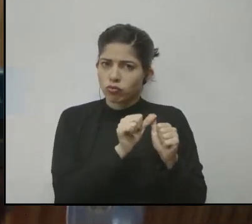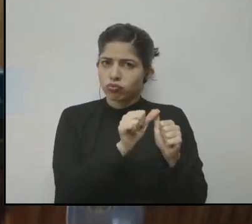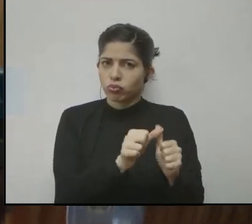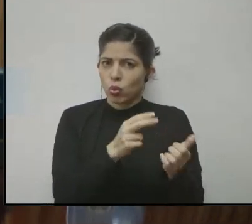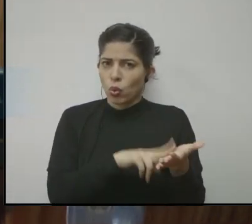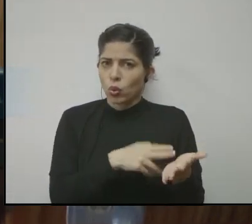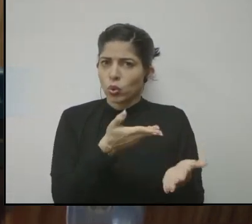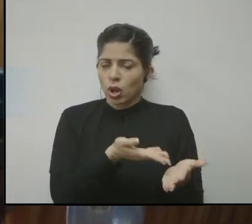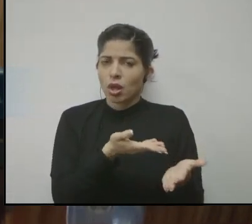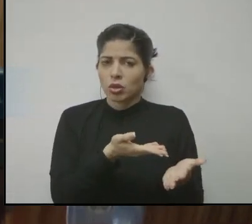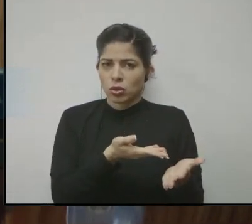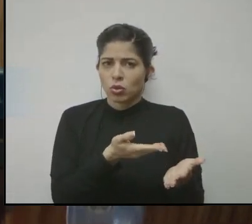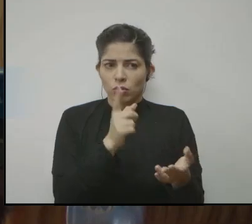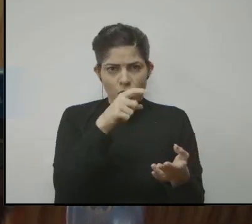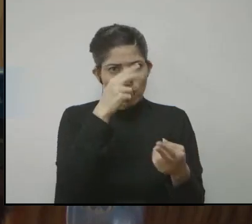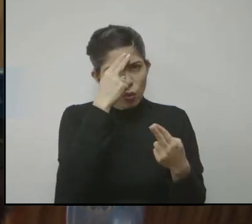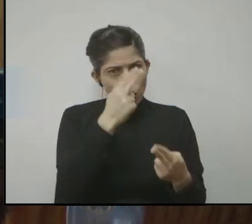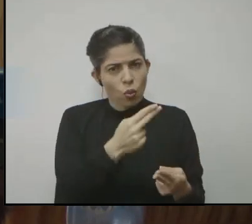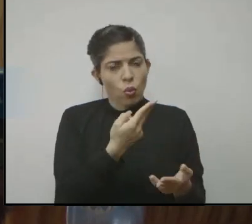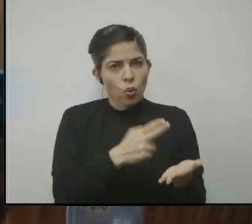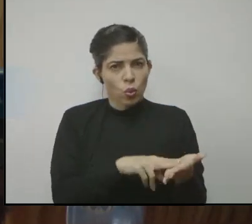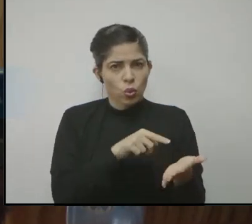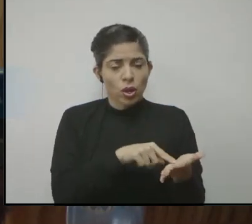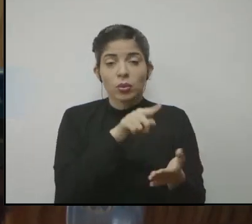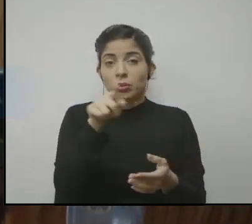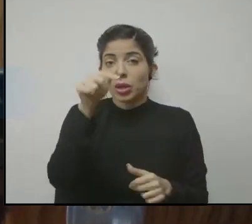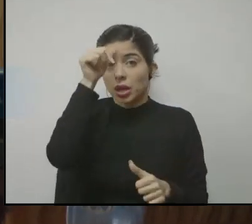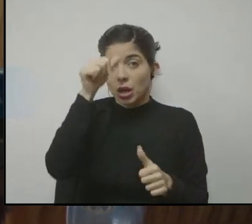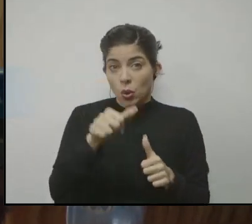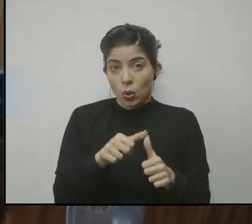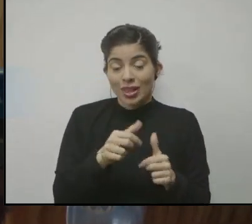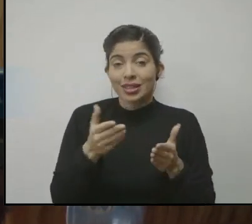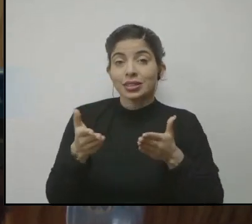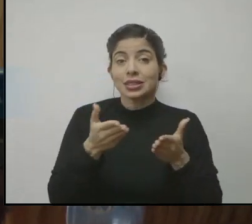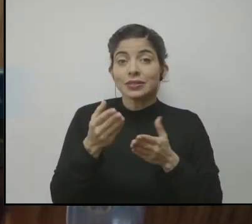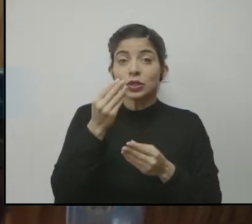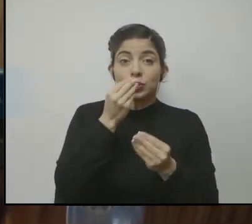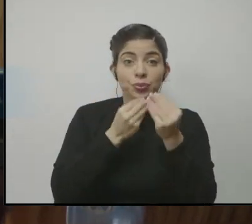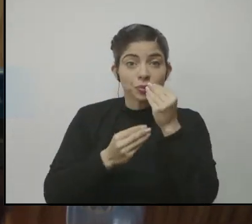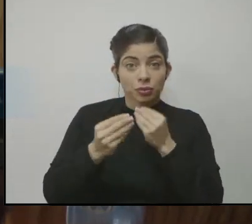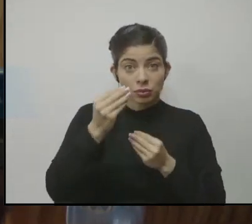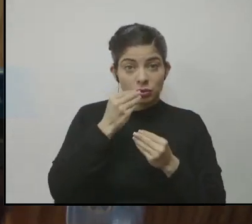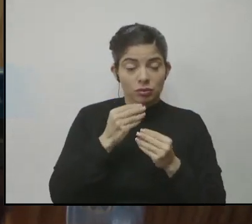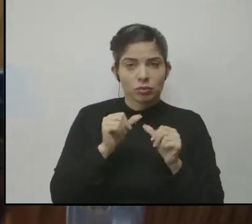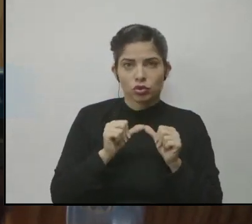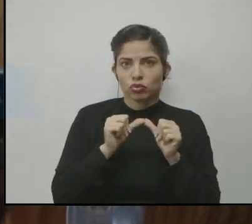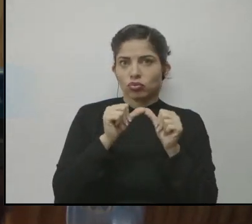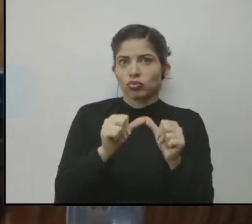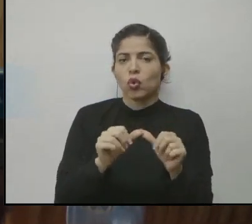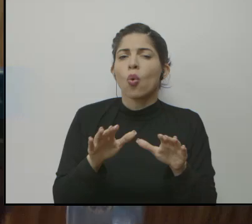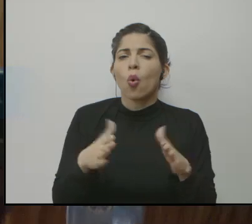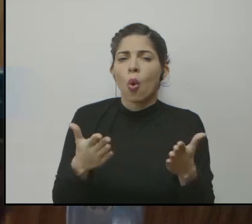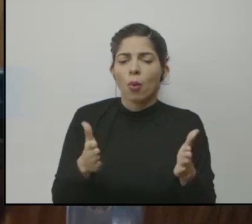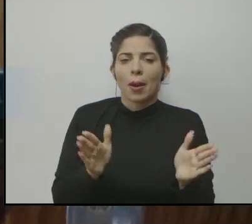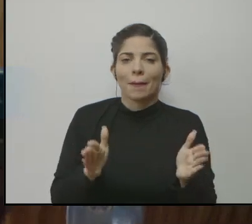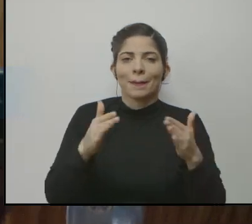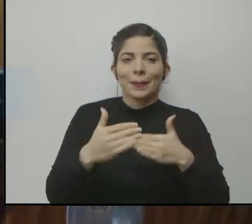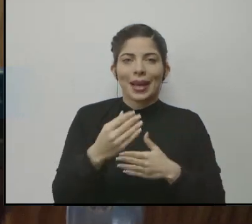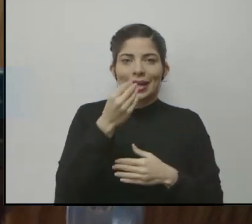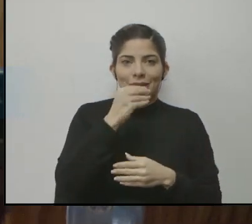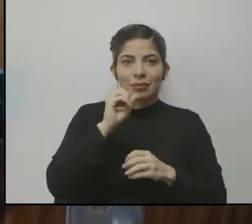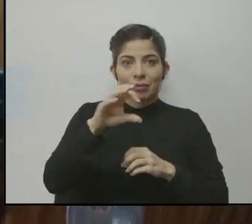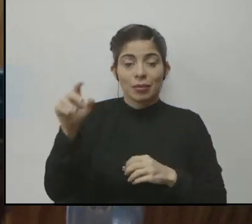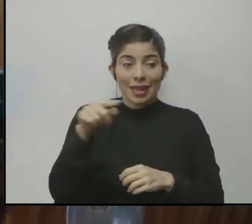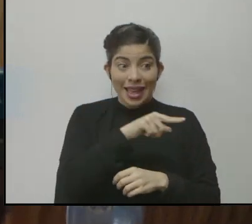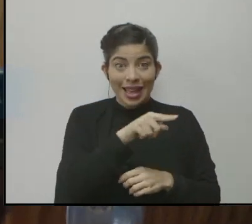contratos, ¿verdad? Hay que honrarlos. Recordemos que el servicio de alimentación se está dando a través de paquetes escolares. Ella